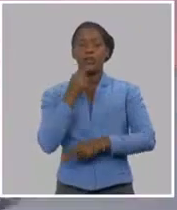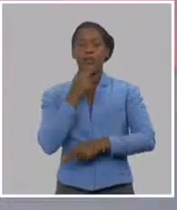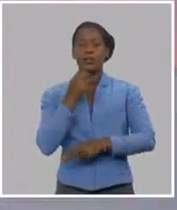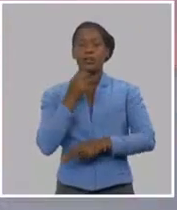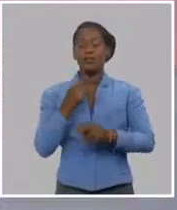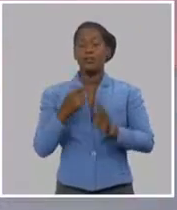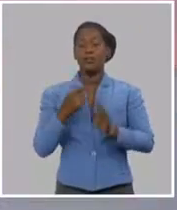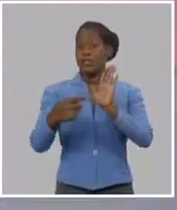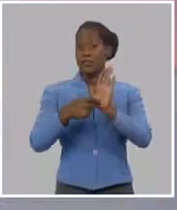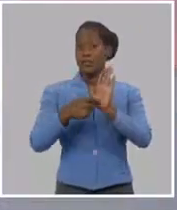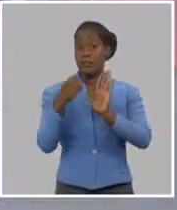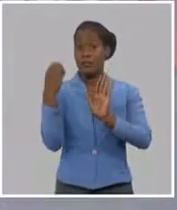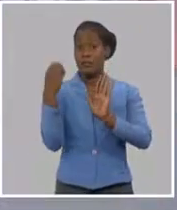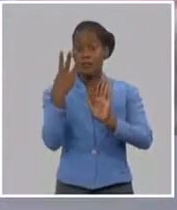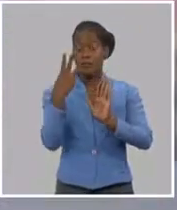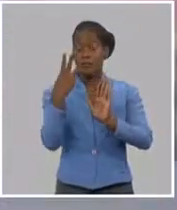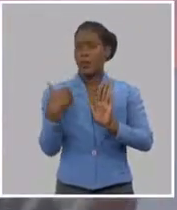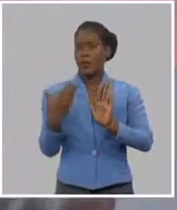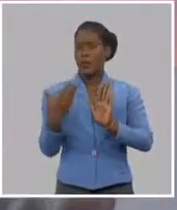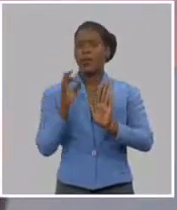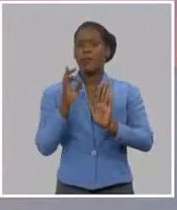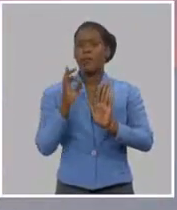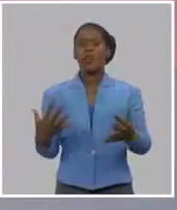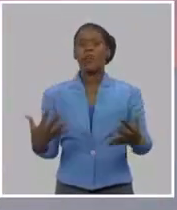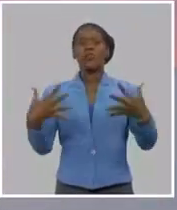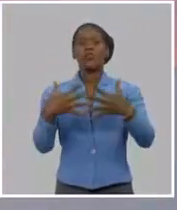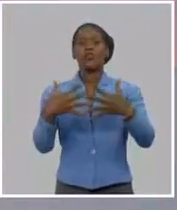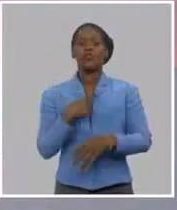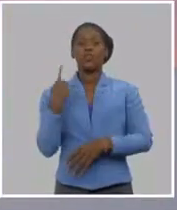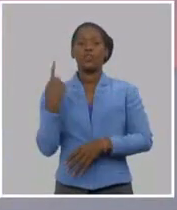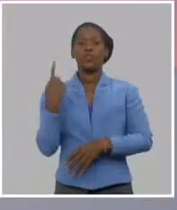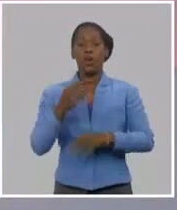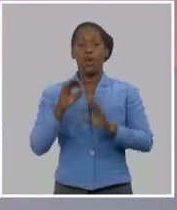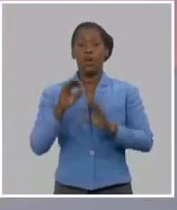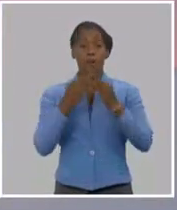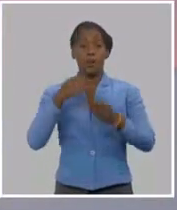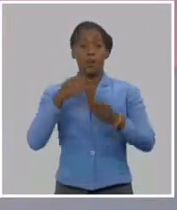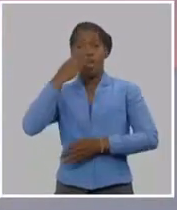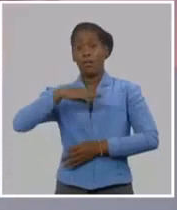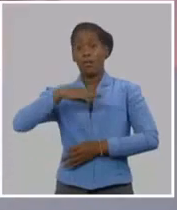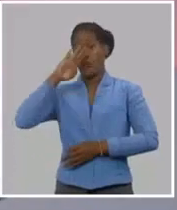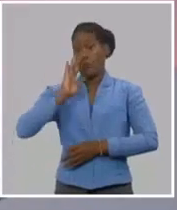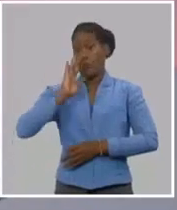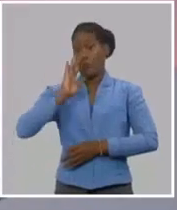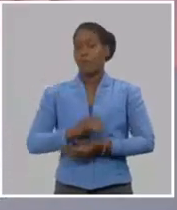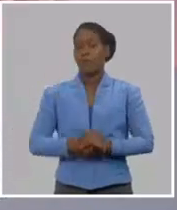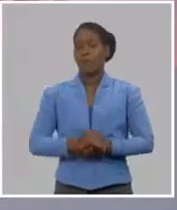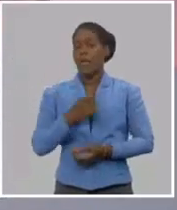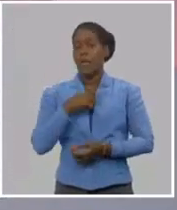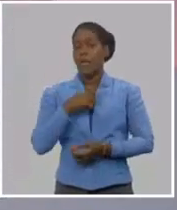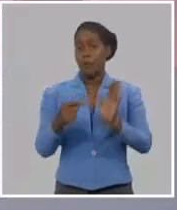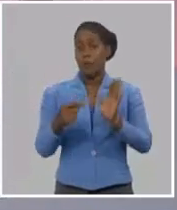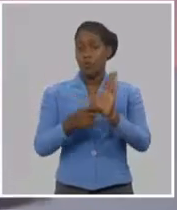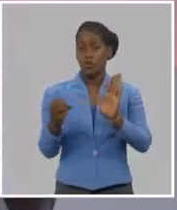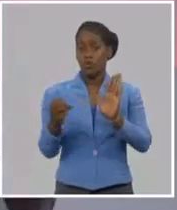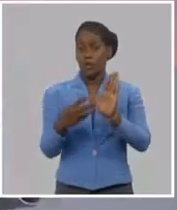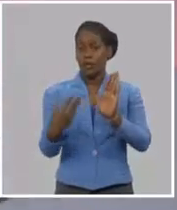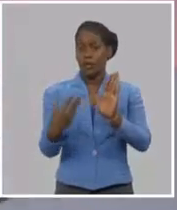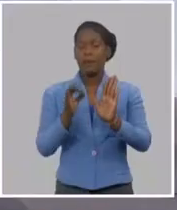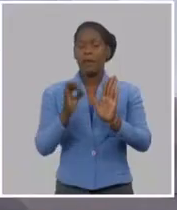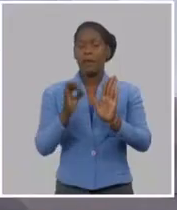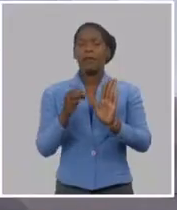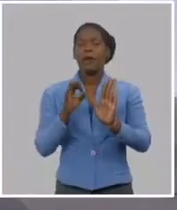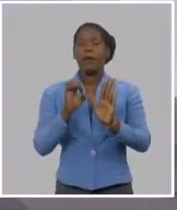instituciones martianas, intergeneracionales todas, es que la educación es un proceso